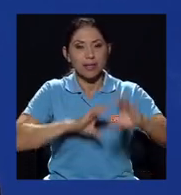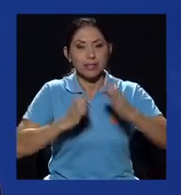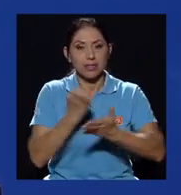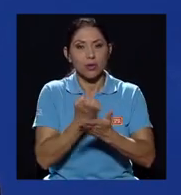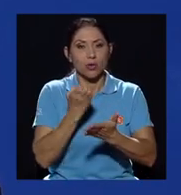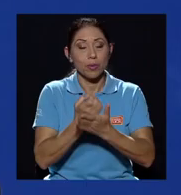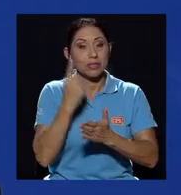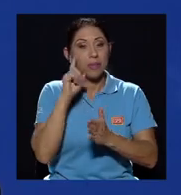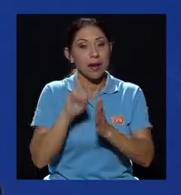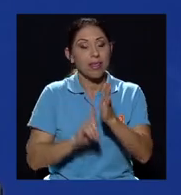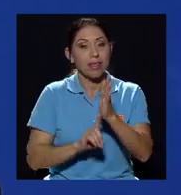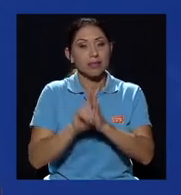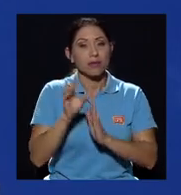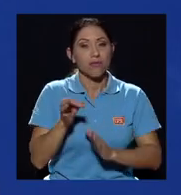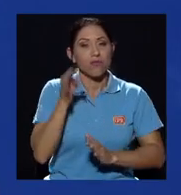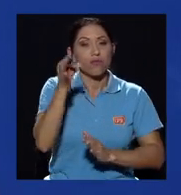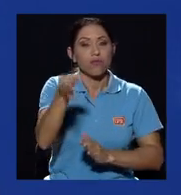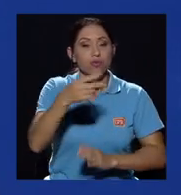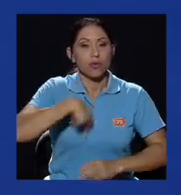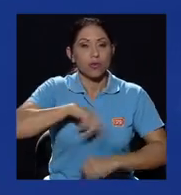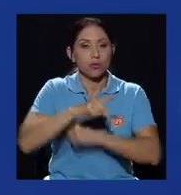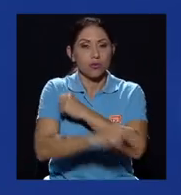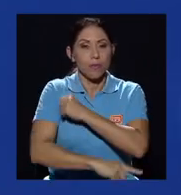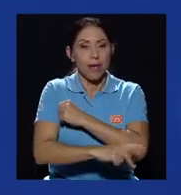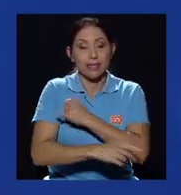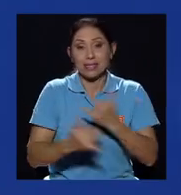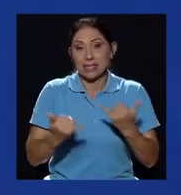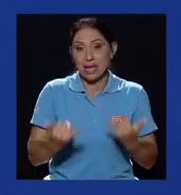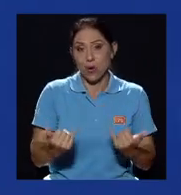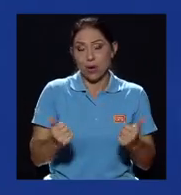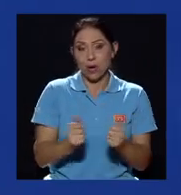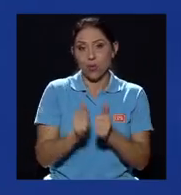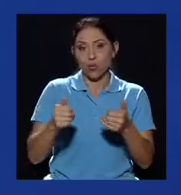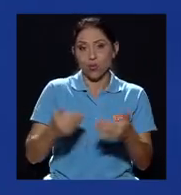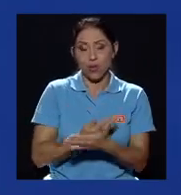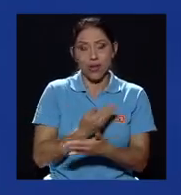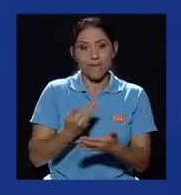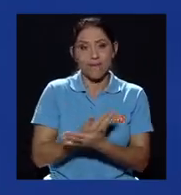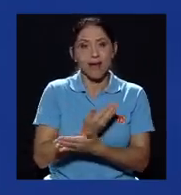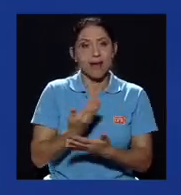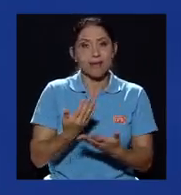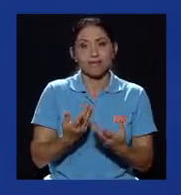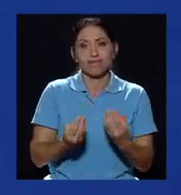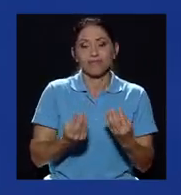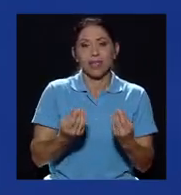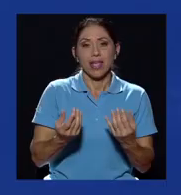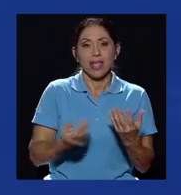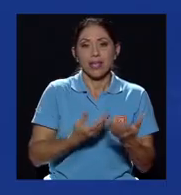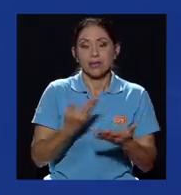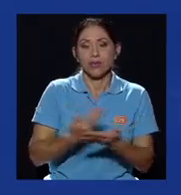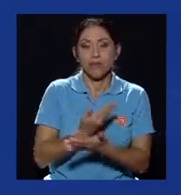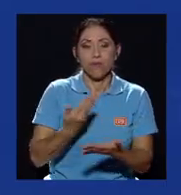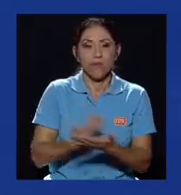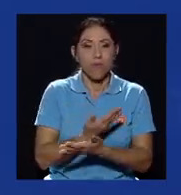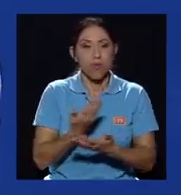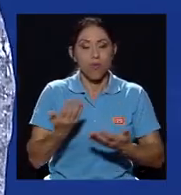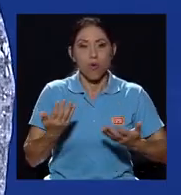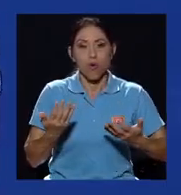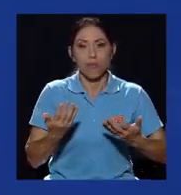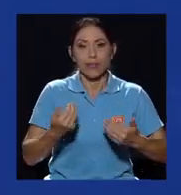desarrollo del futuro de nuestro país, y ahora con esta nueva innovación, con este nuevo